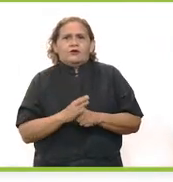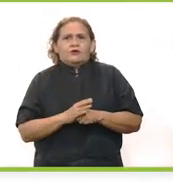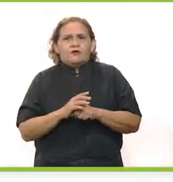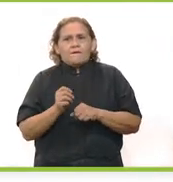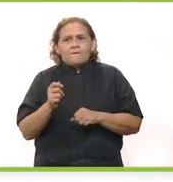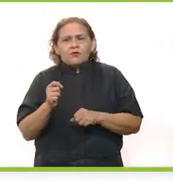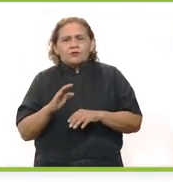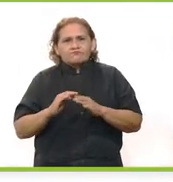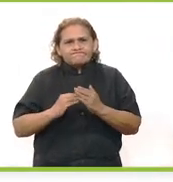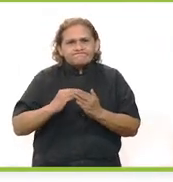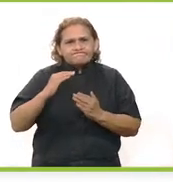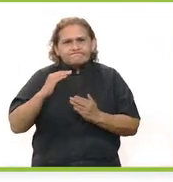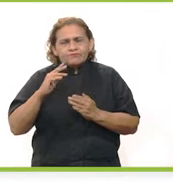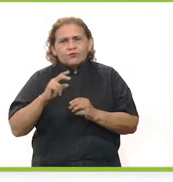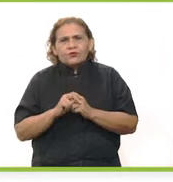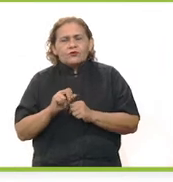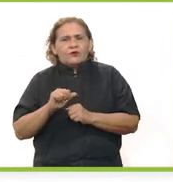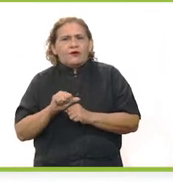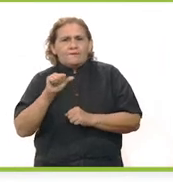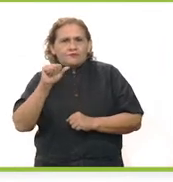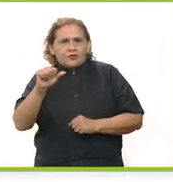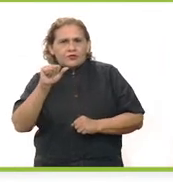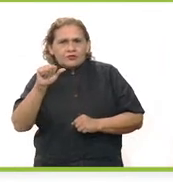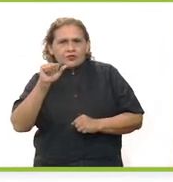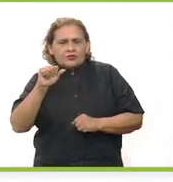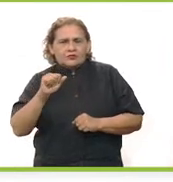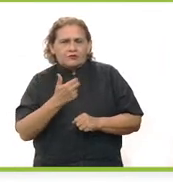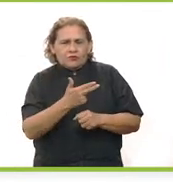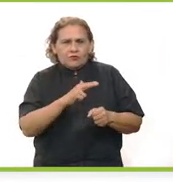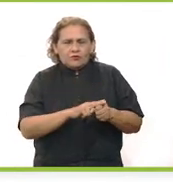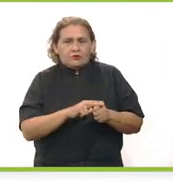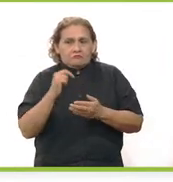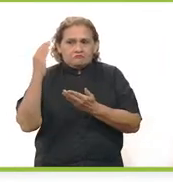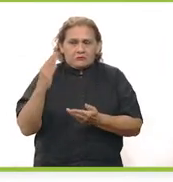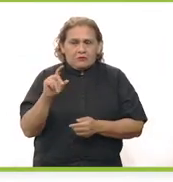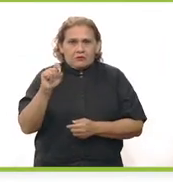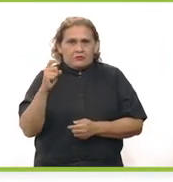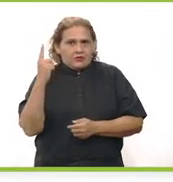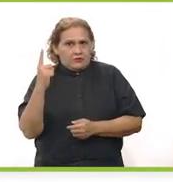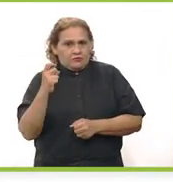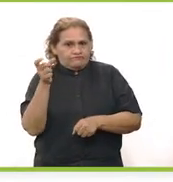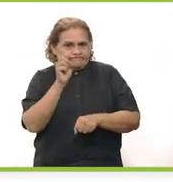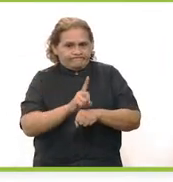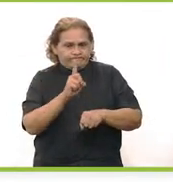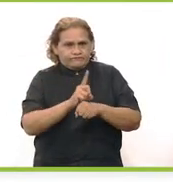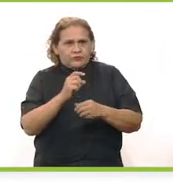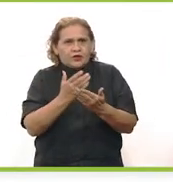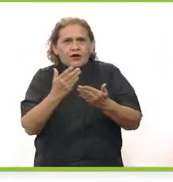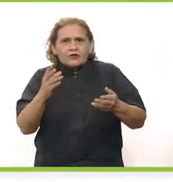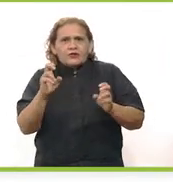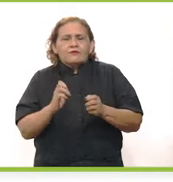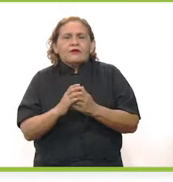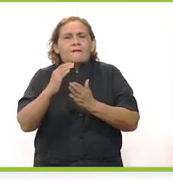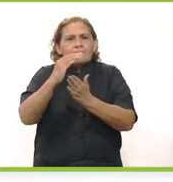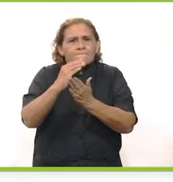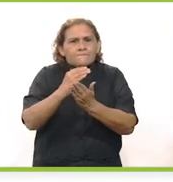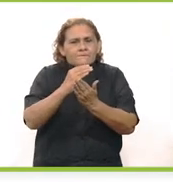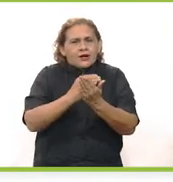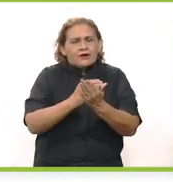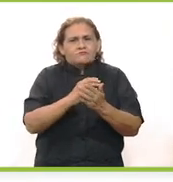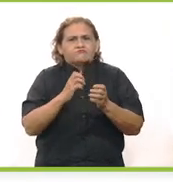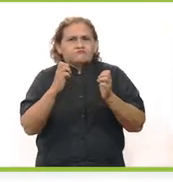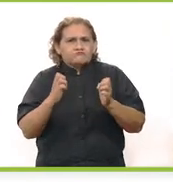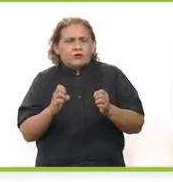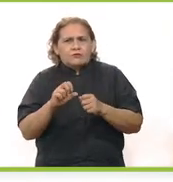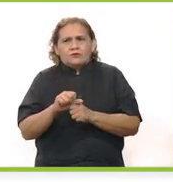noviembre que nos preocupó un poco, donde pues de andar en 16 ingresos hospitalarios, empezamos a llegar a 21 ingresos hospitalarios diarios, y ahorita pues ha